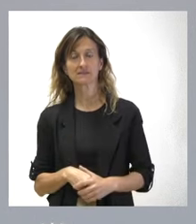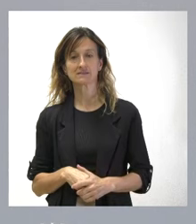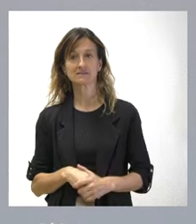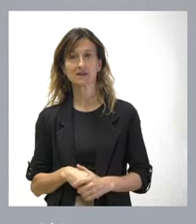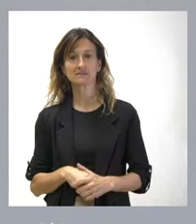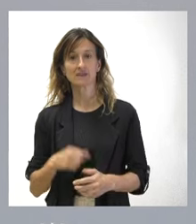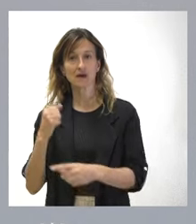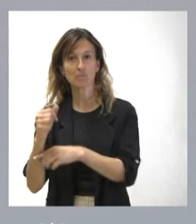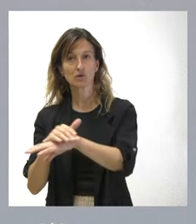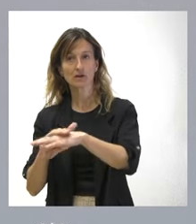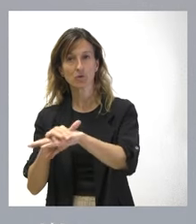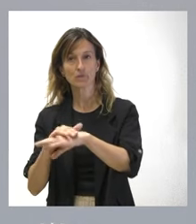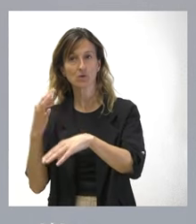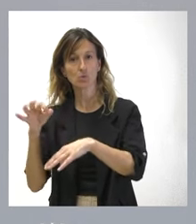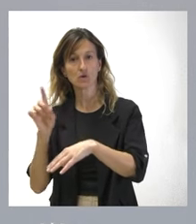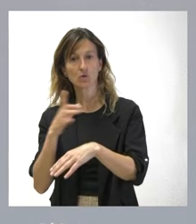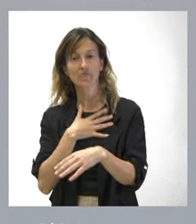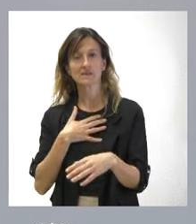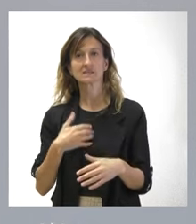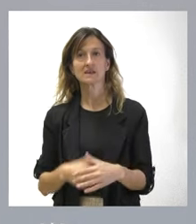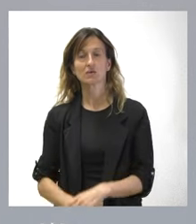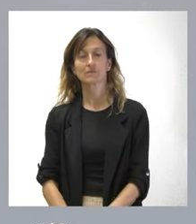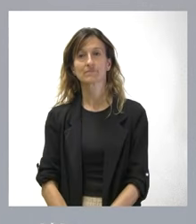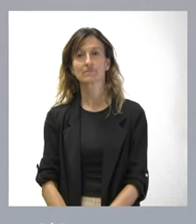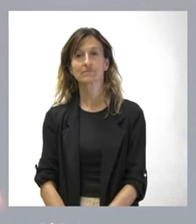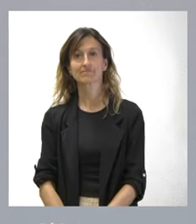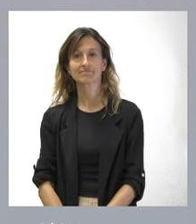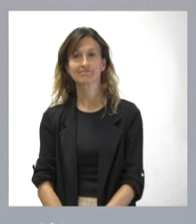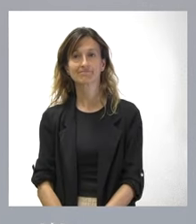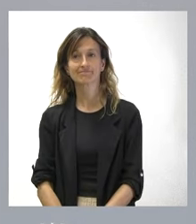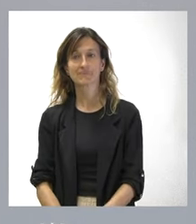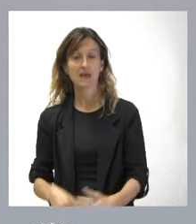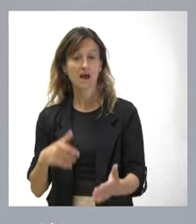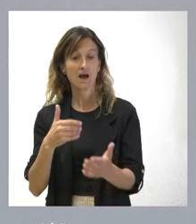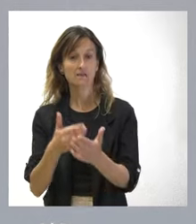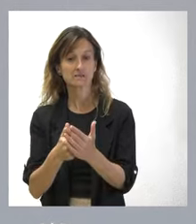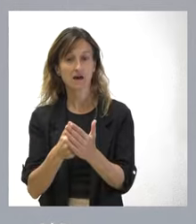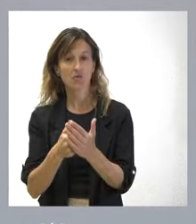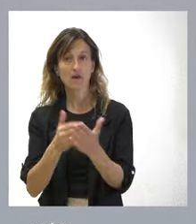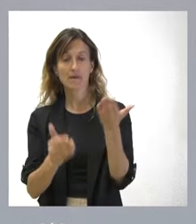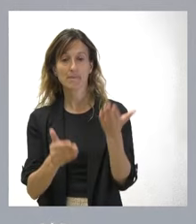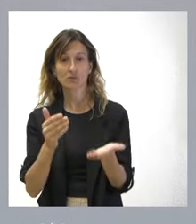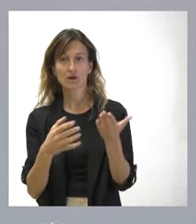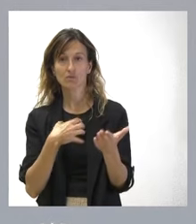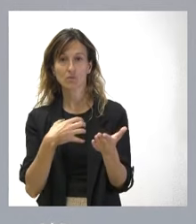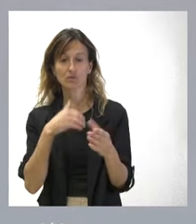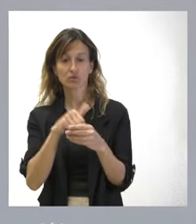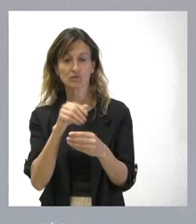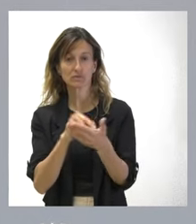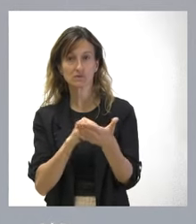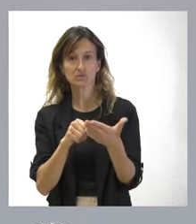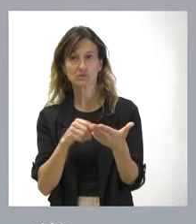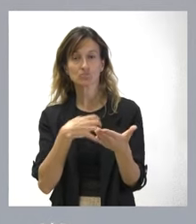al Gobierno. Ese es nuestro deseo y, por tanto, a día de hoy no podemos valorar un documento que no conocemos, que son un contenido del presupuesto. Sí que podemos